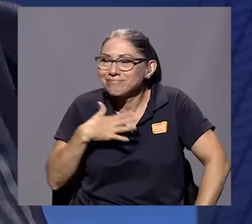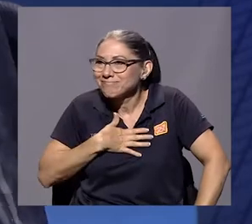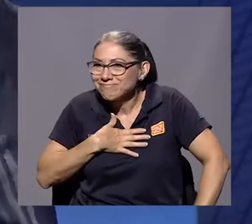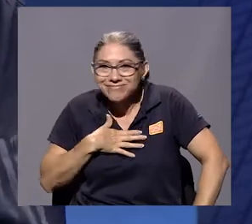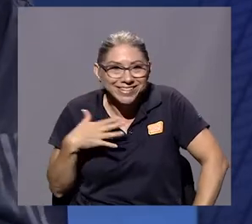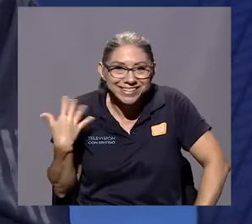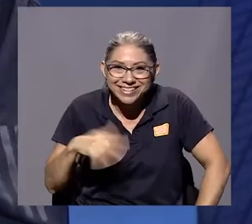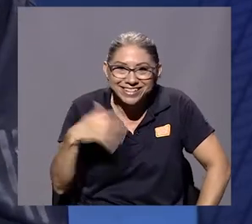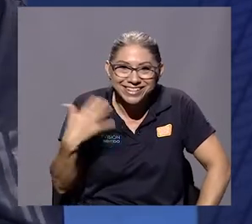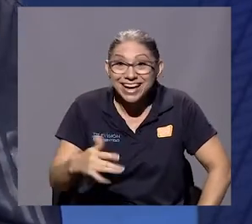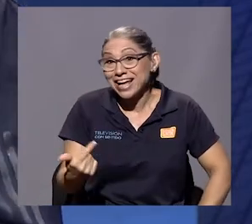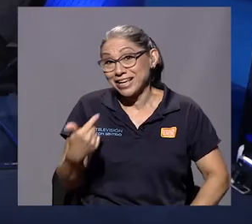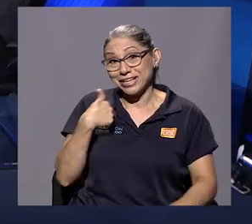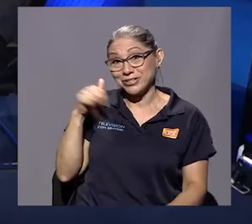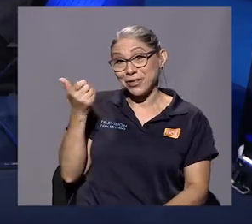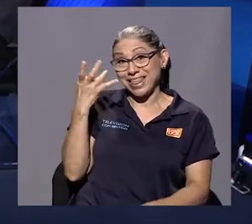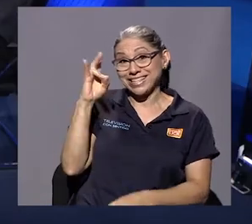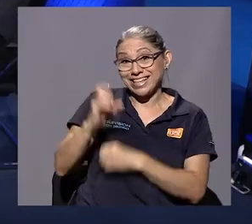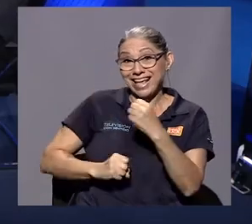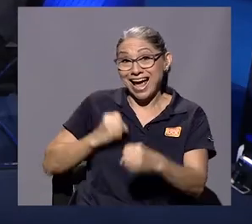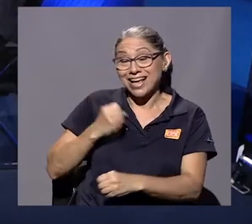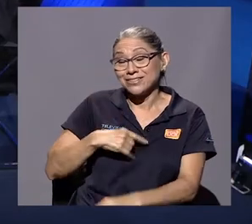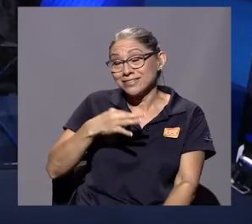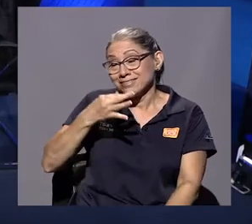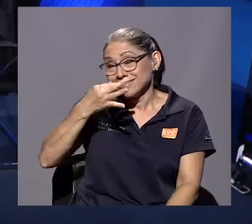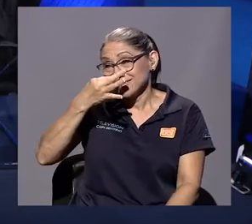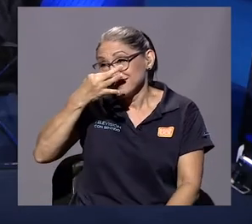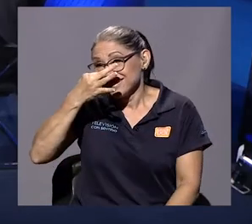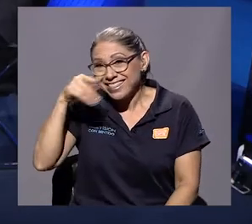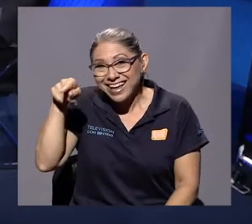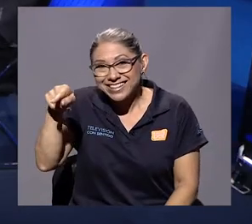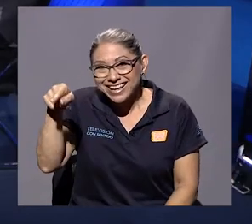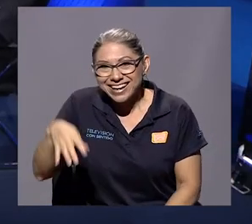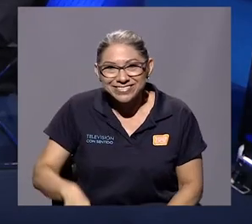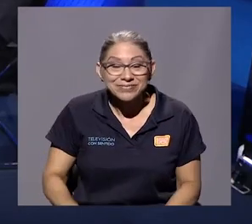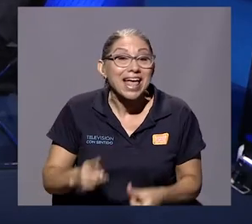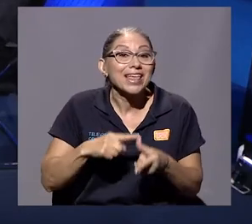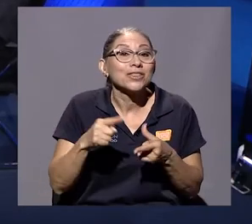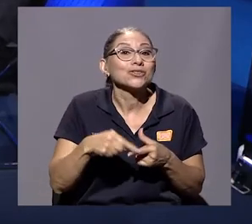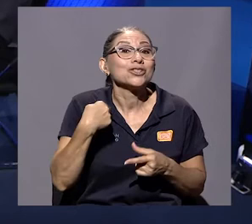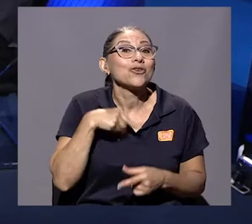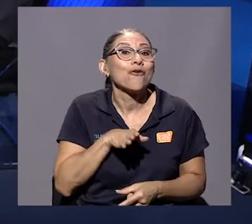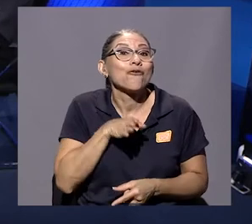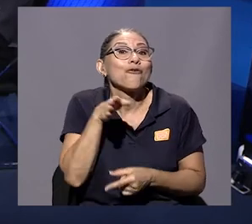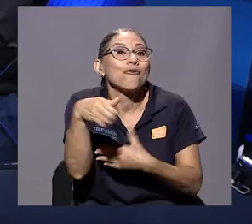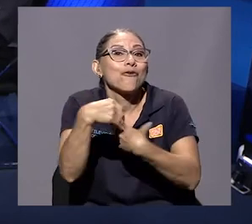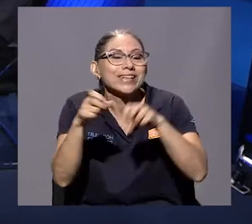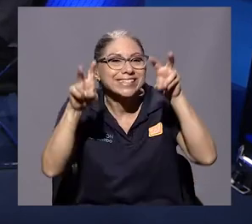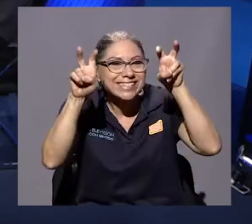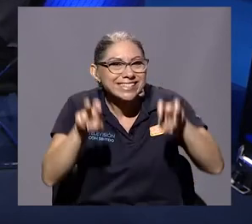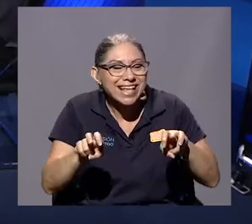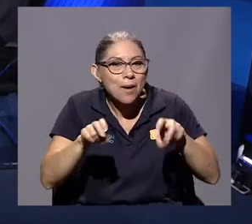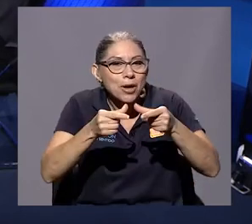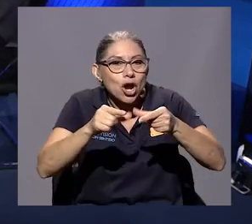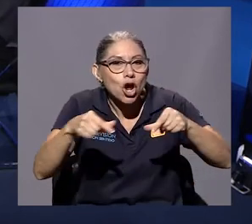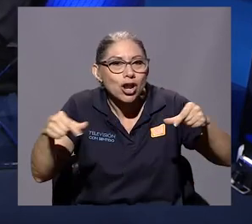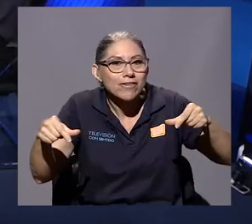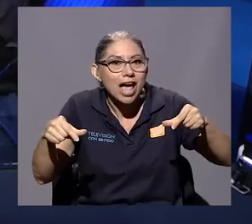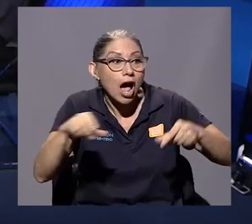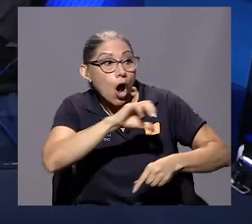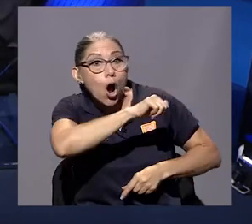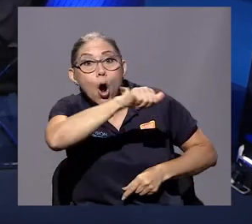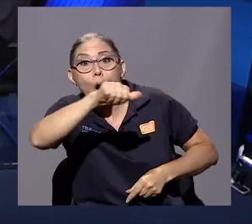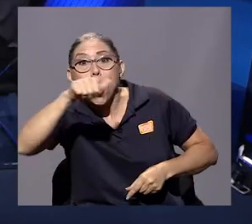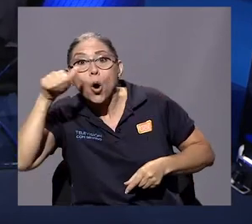y yo de 17 años estaba enamorado de ella, ¿verdad? Entonces, yo me presenté en geografía. El resto de compañeros,